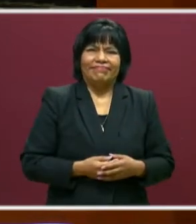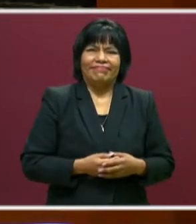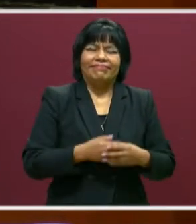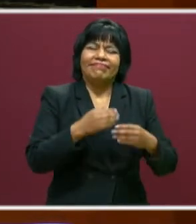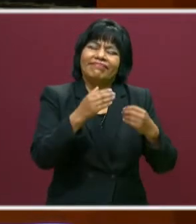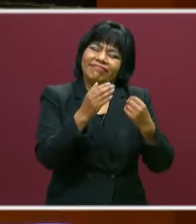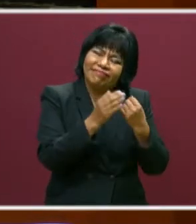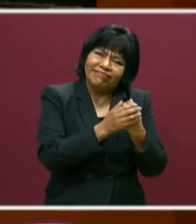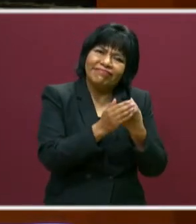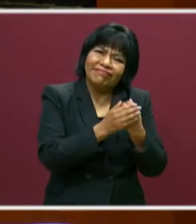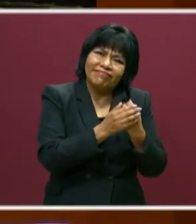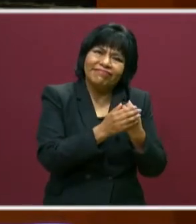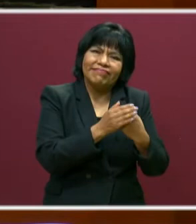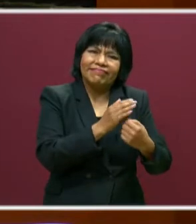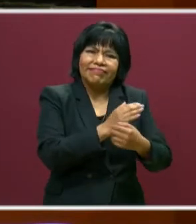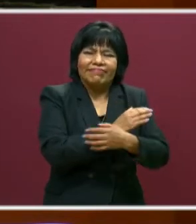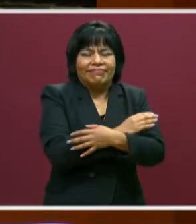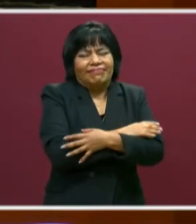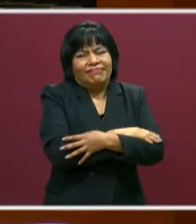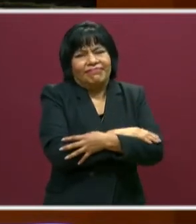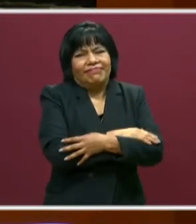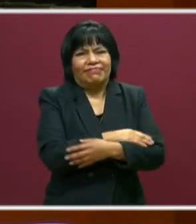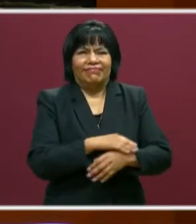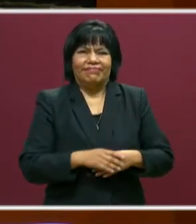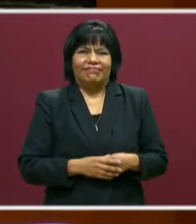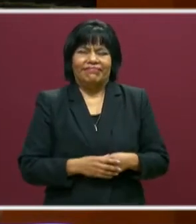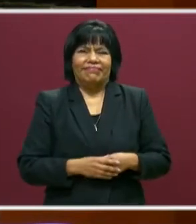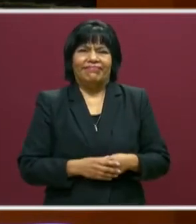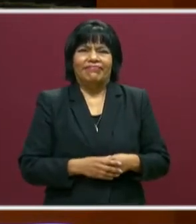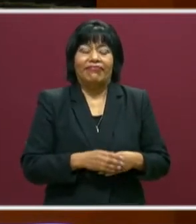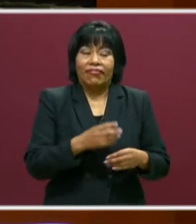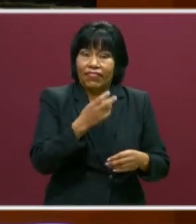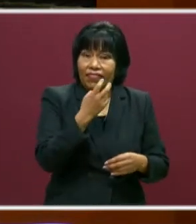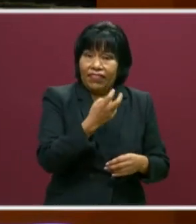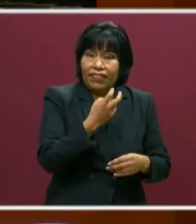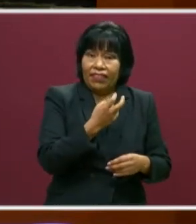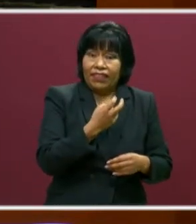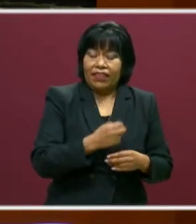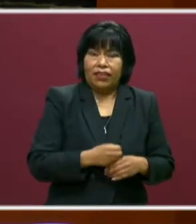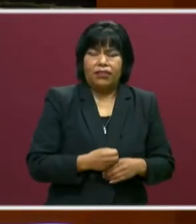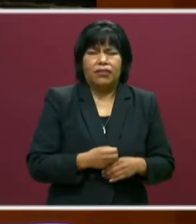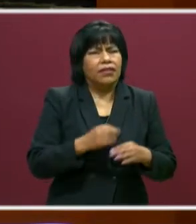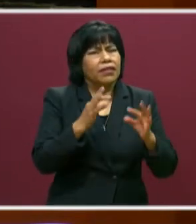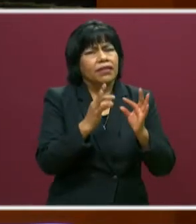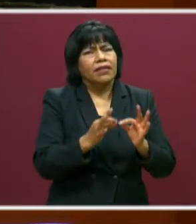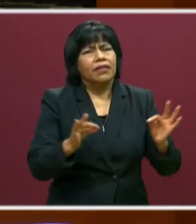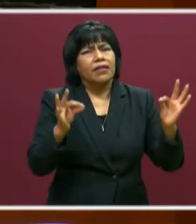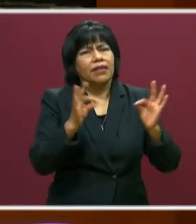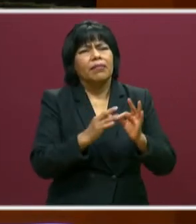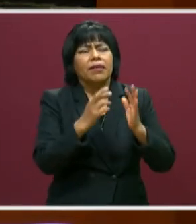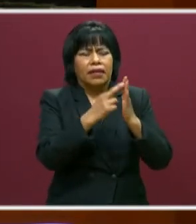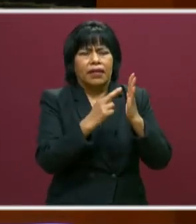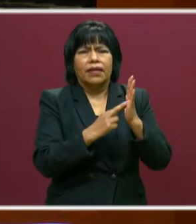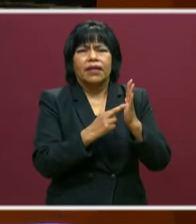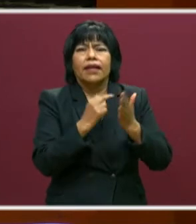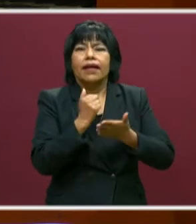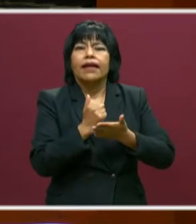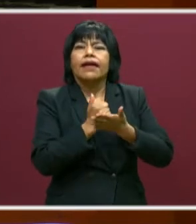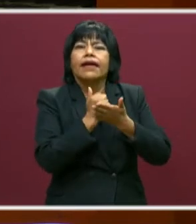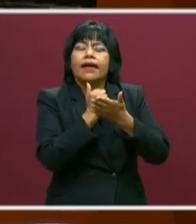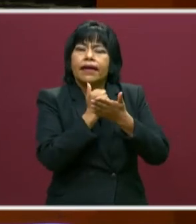tan bonita que significa abrazar el espíritu. Entonces, esa es clave, por eso estos principios nos ayudan